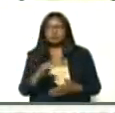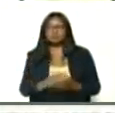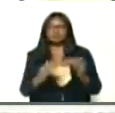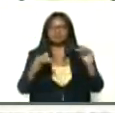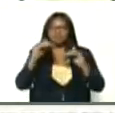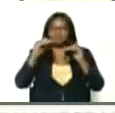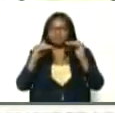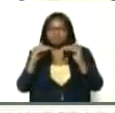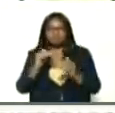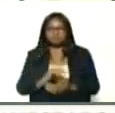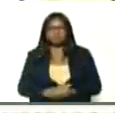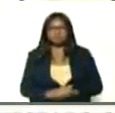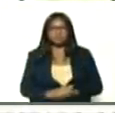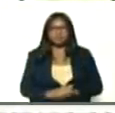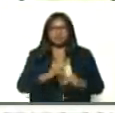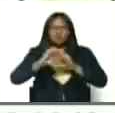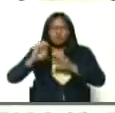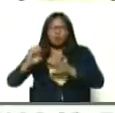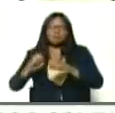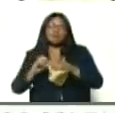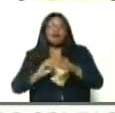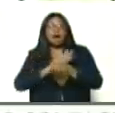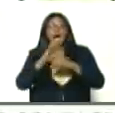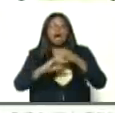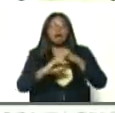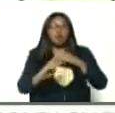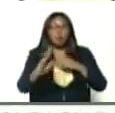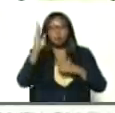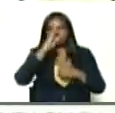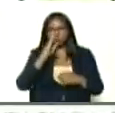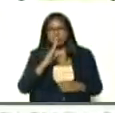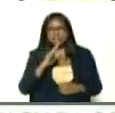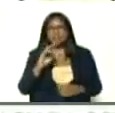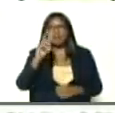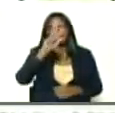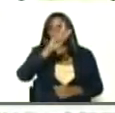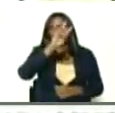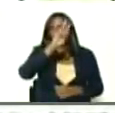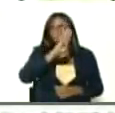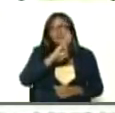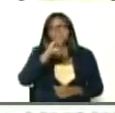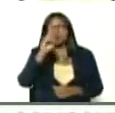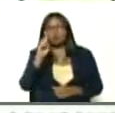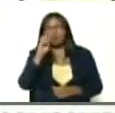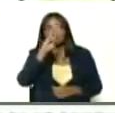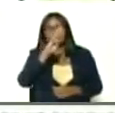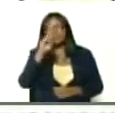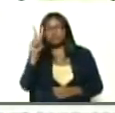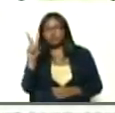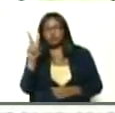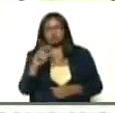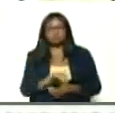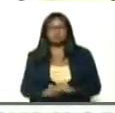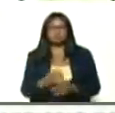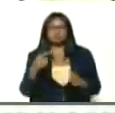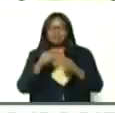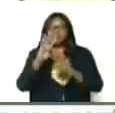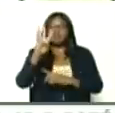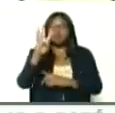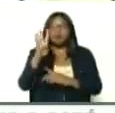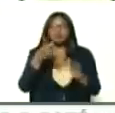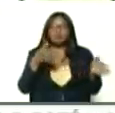identificación, de la variante, brasilera, P1 y P2, en el país, a partir del 4 de marzo,